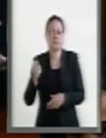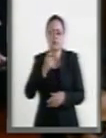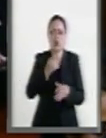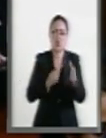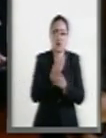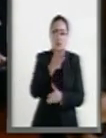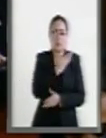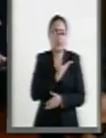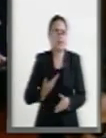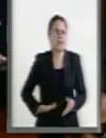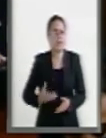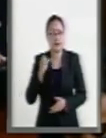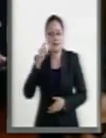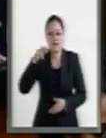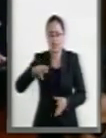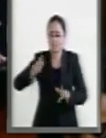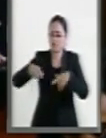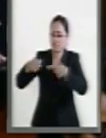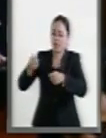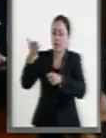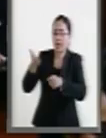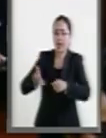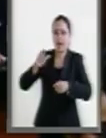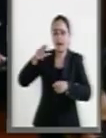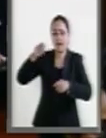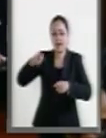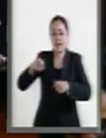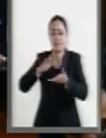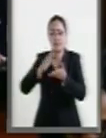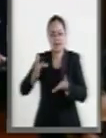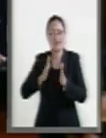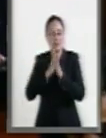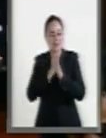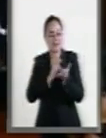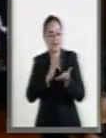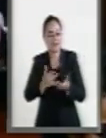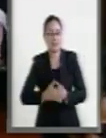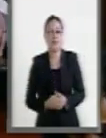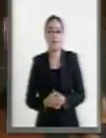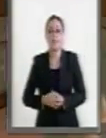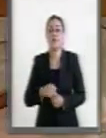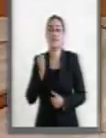Enrique Peña nuestras felicitaciones por este nombramiento y gracias por la palabra, presidente. Gracias. Senador Casillas.